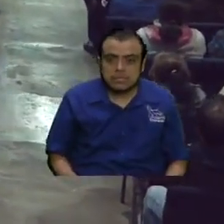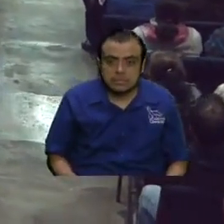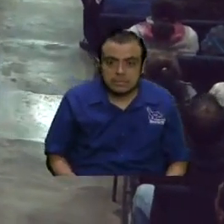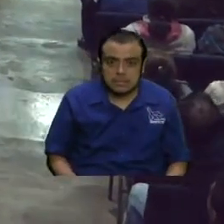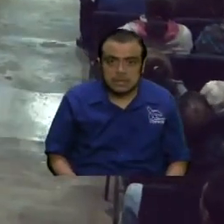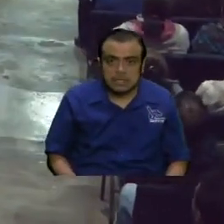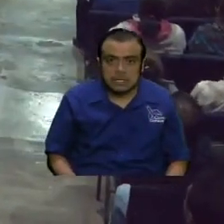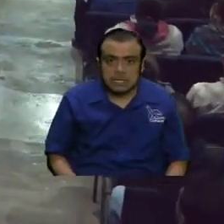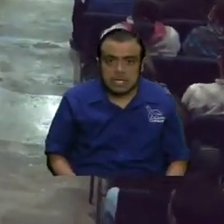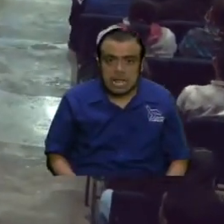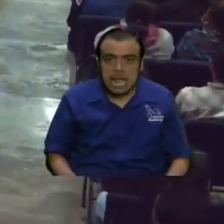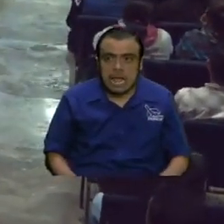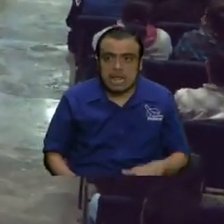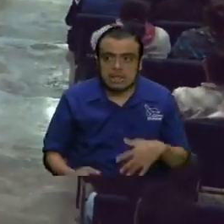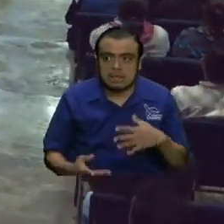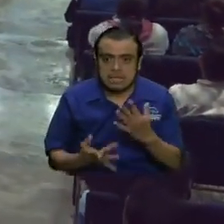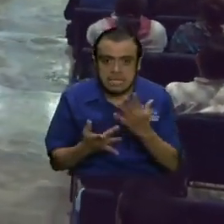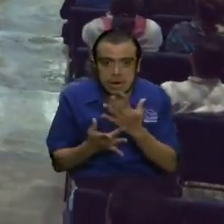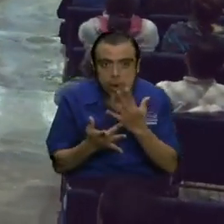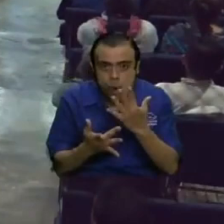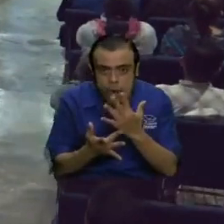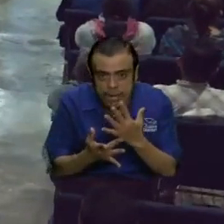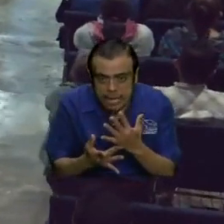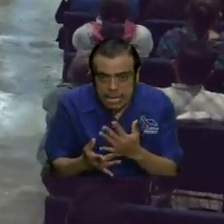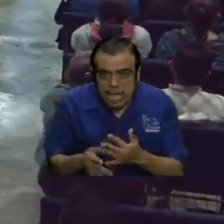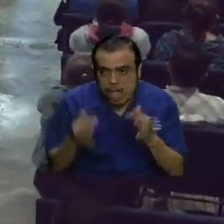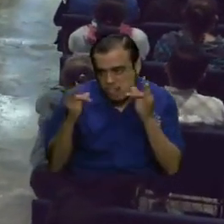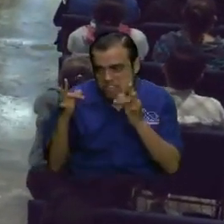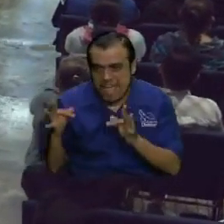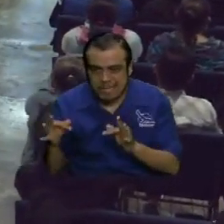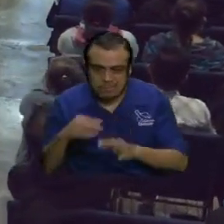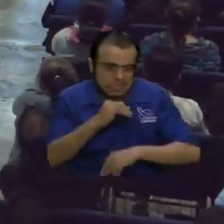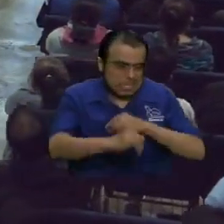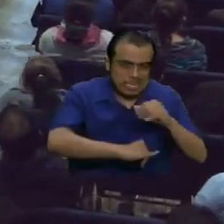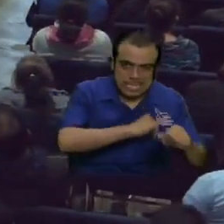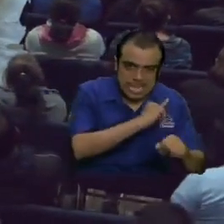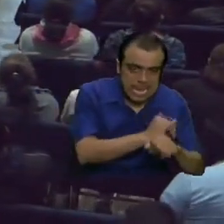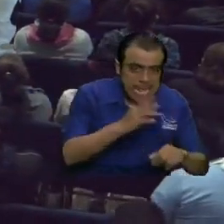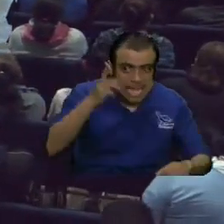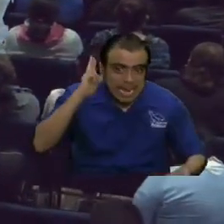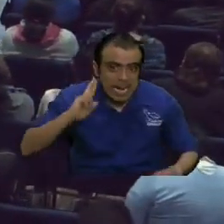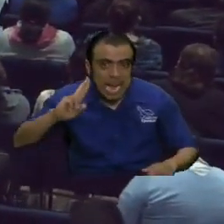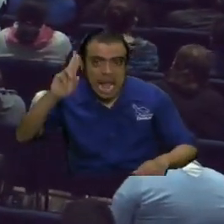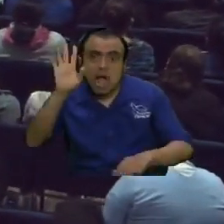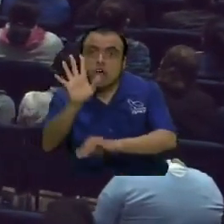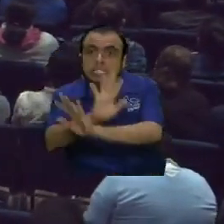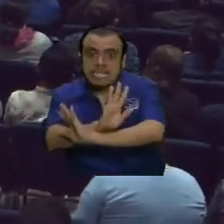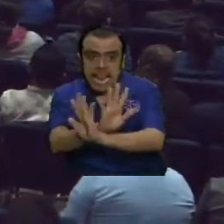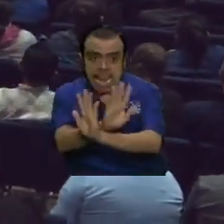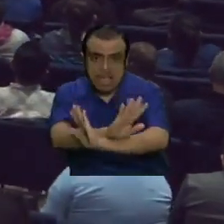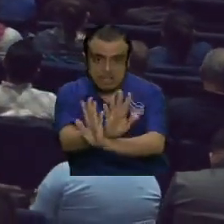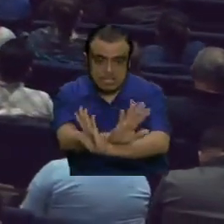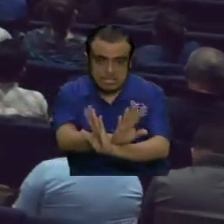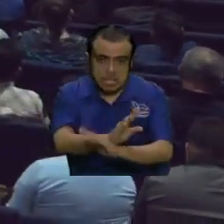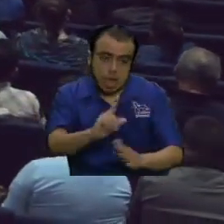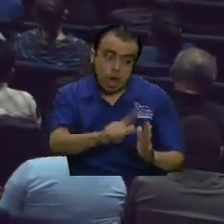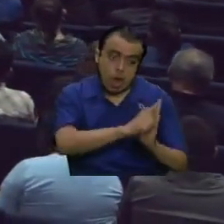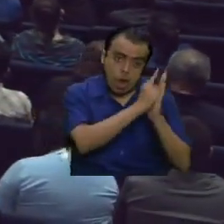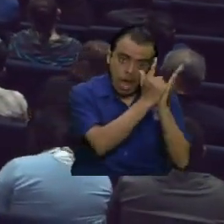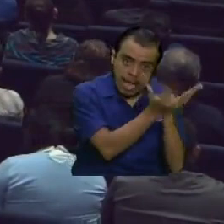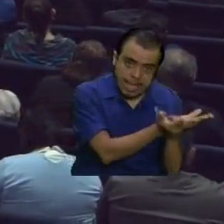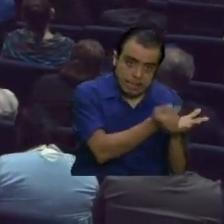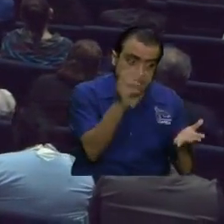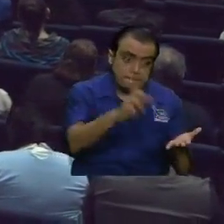medios de comunicación masivos como las redes sociales internet radio televisión libros